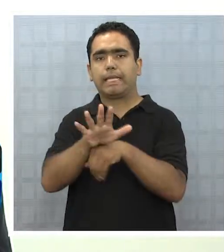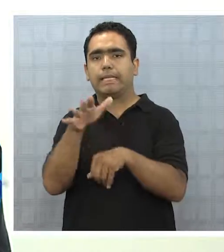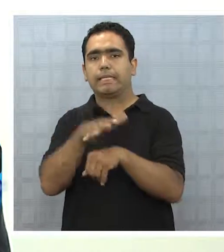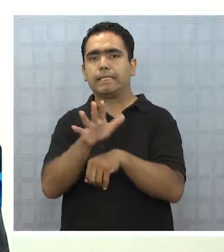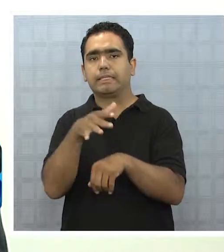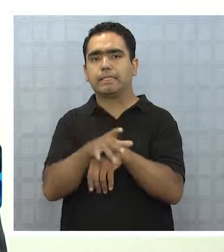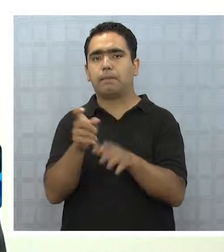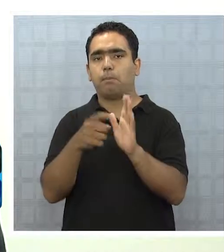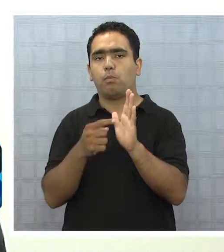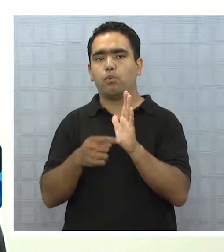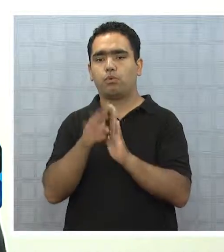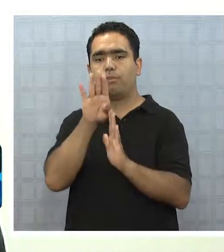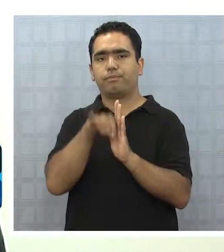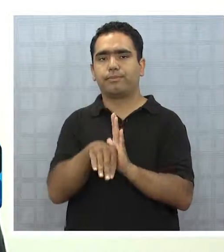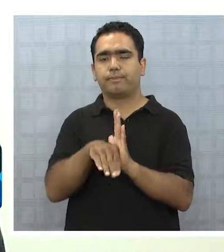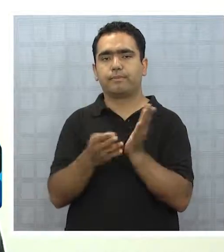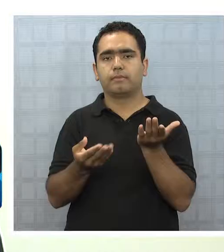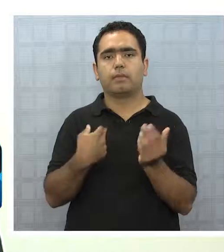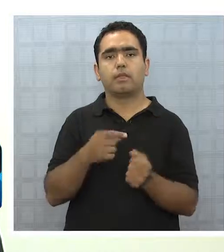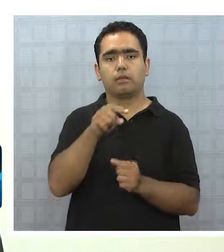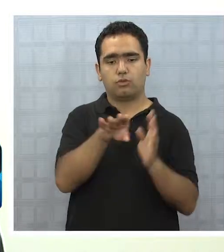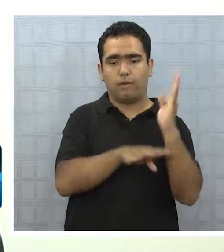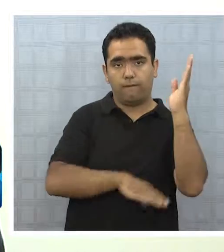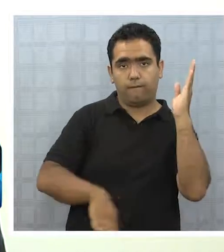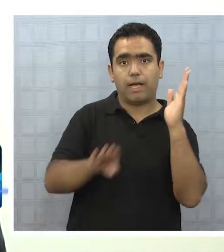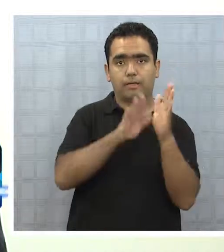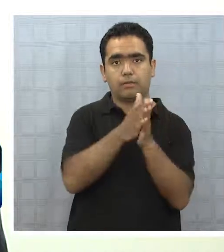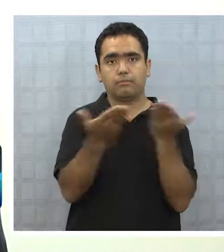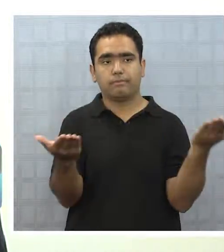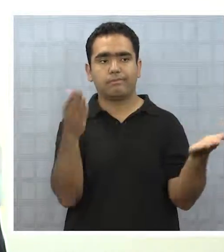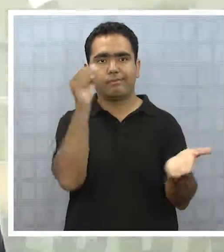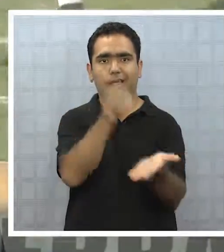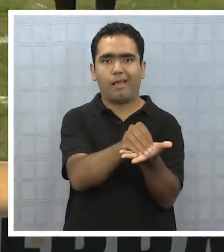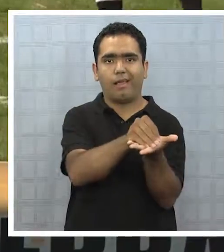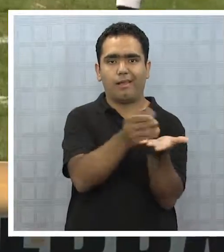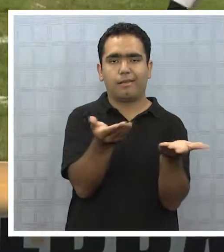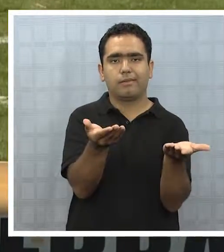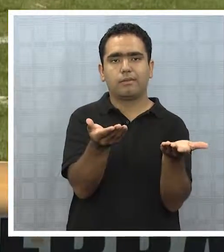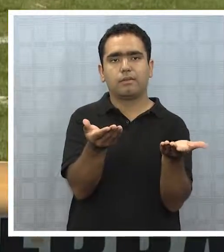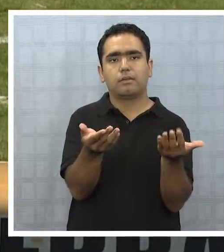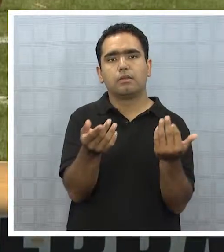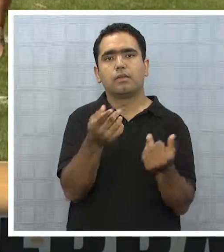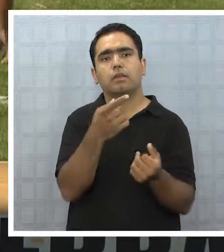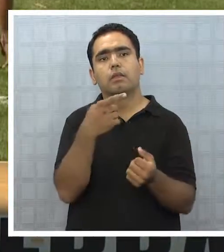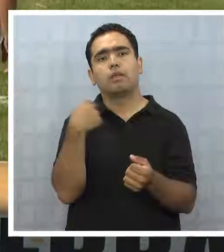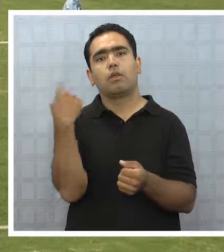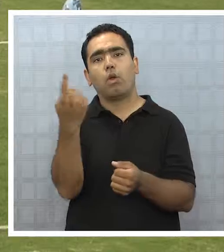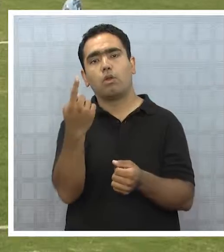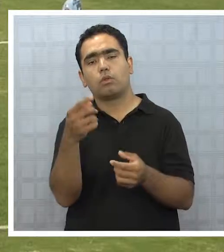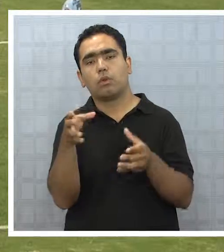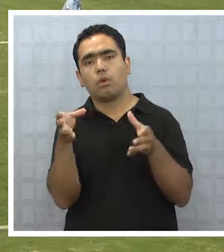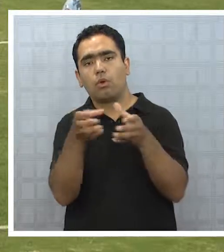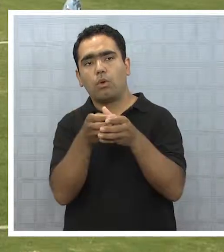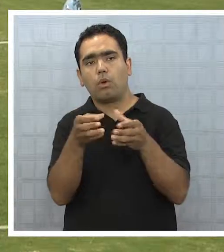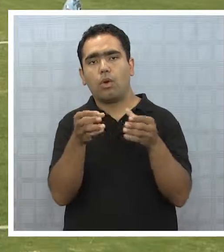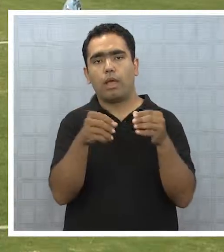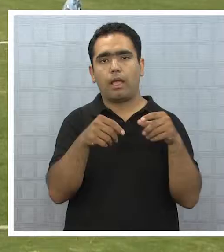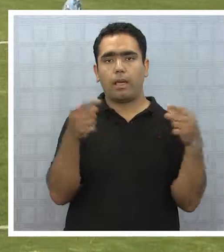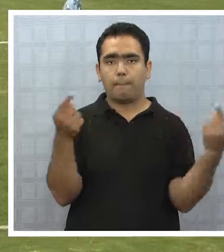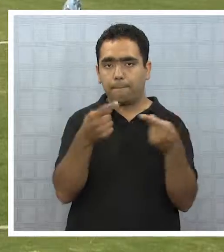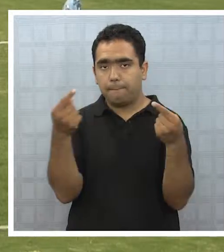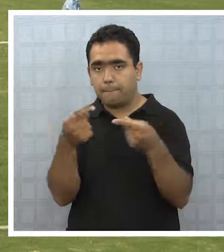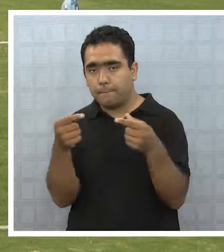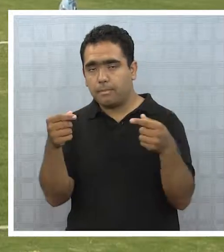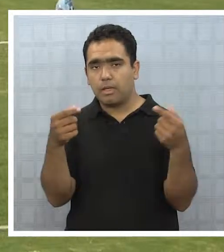puntos. Eso aparece en las bases del Campeonato Nacional de Fútbol y obviamente todo el resto de los partidos fueron